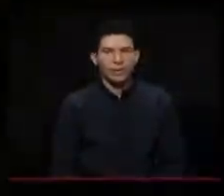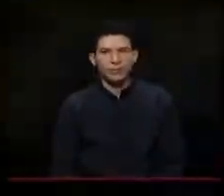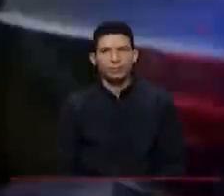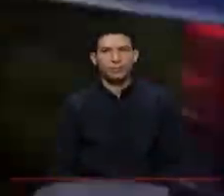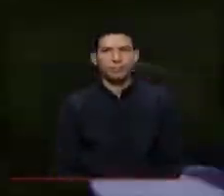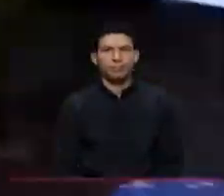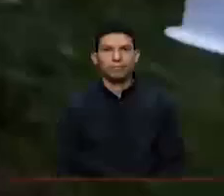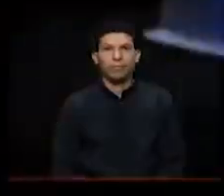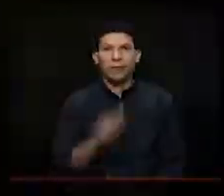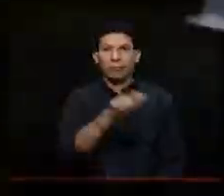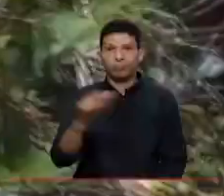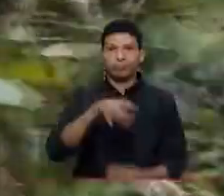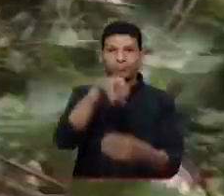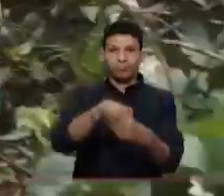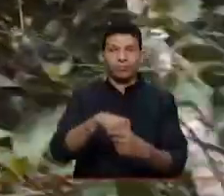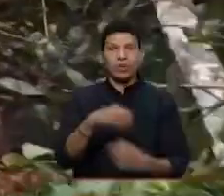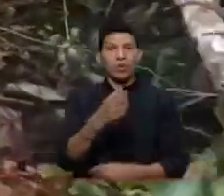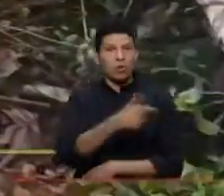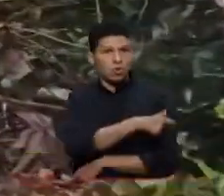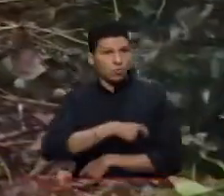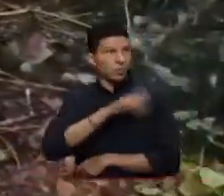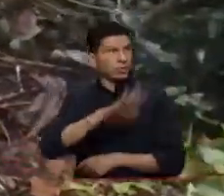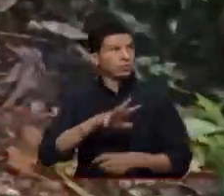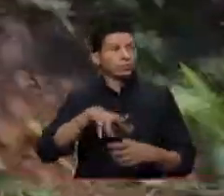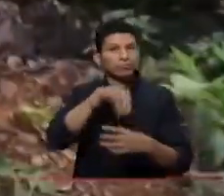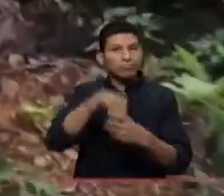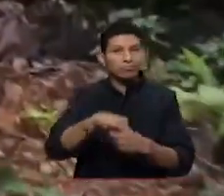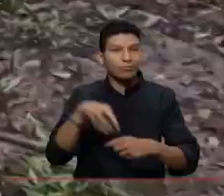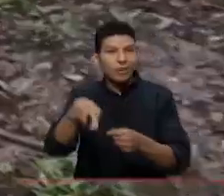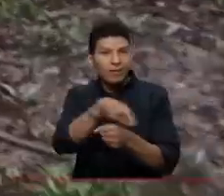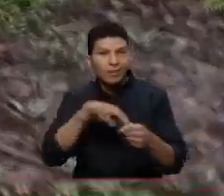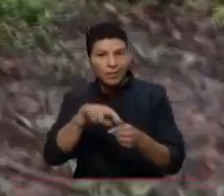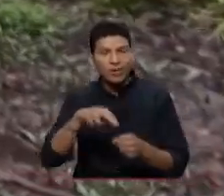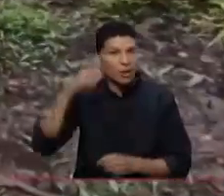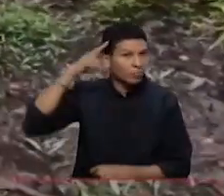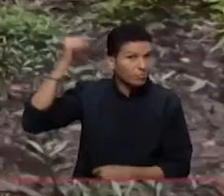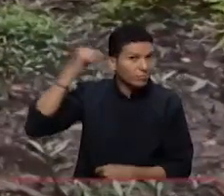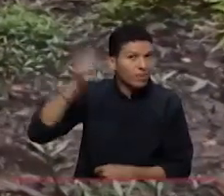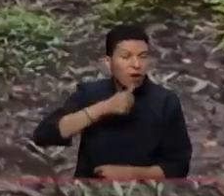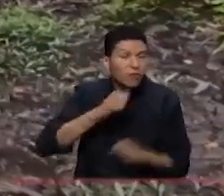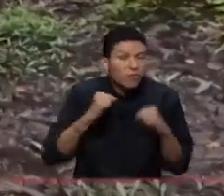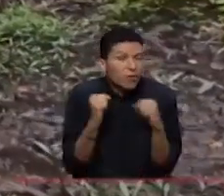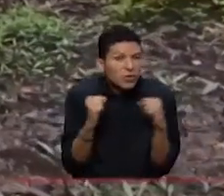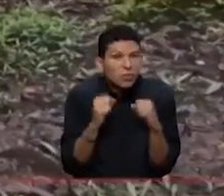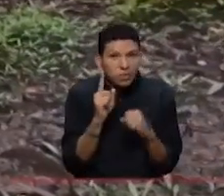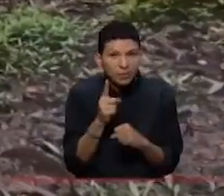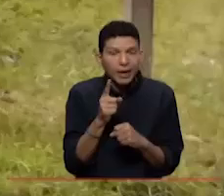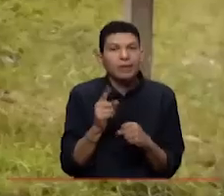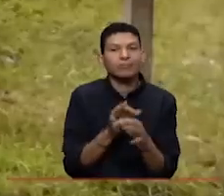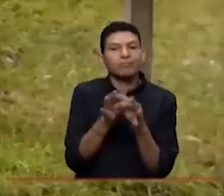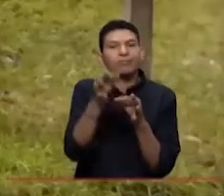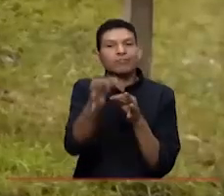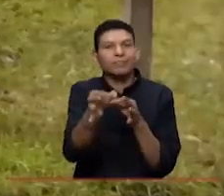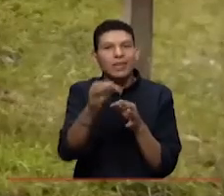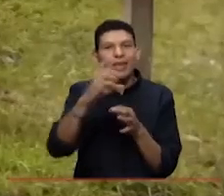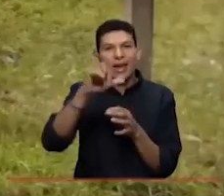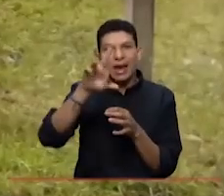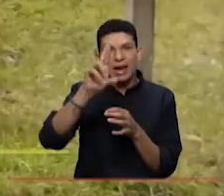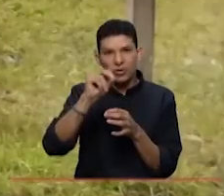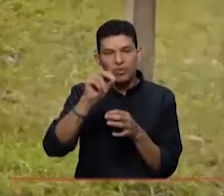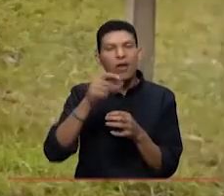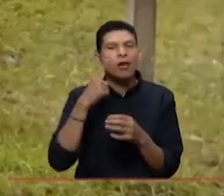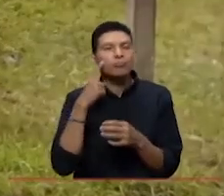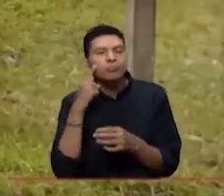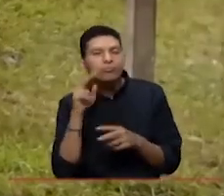Los integrantes del comité de comanejo del Parque Natural Regional Páramo del Duende visitaron el municipio del Cairo con el fin de conocer la